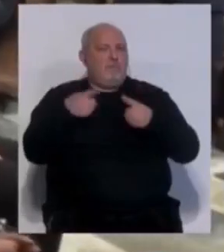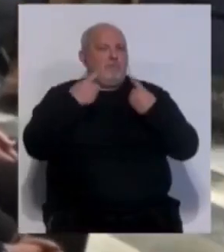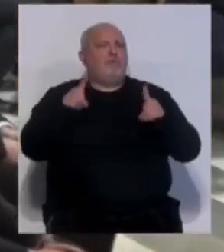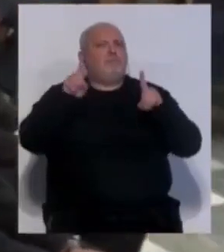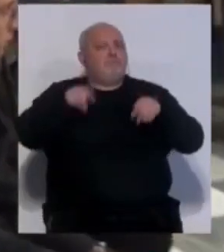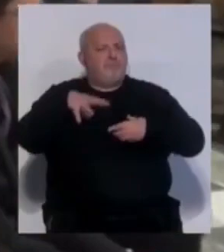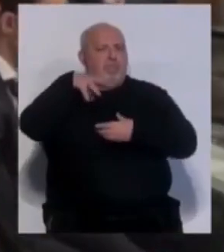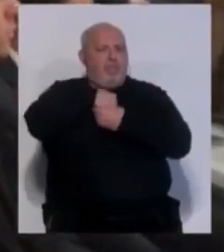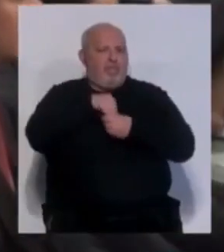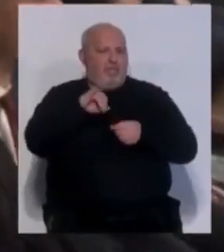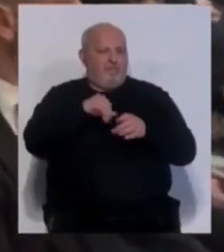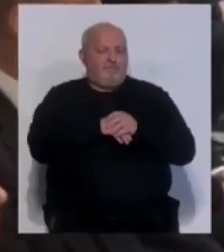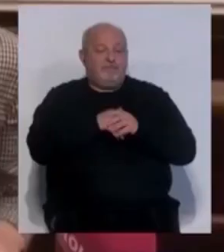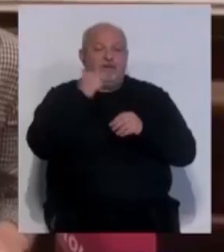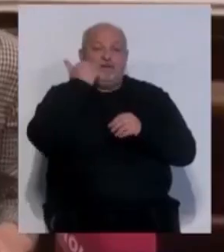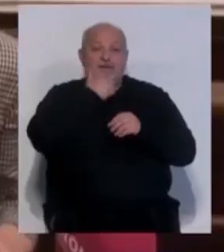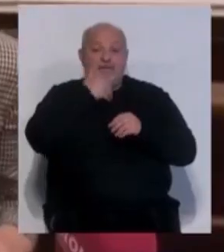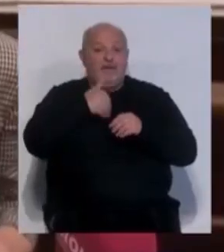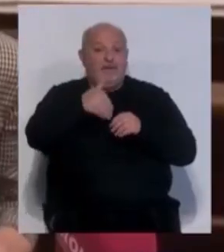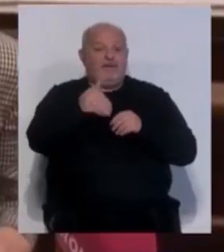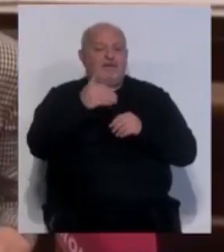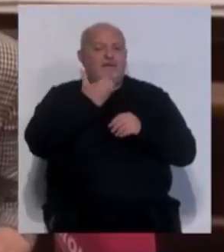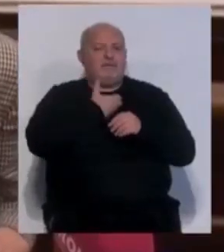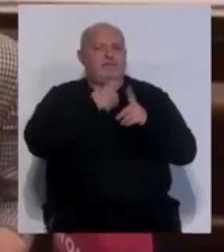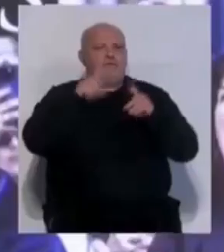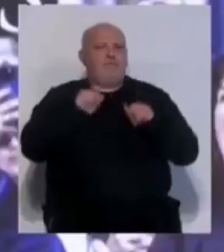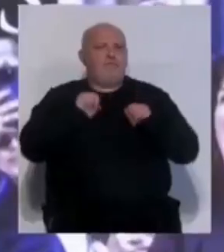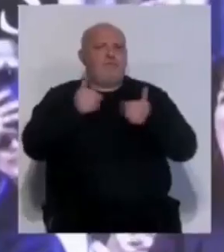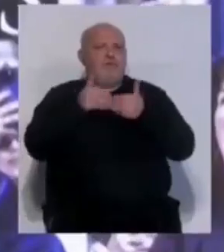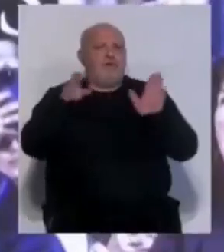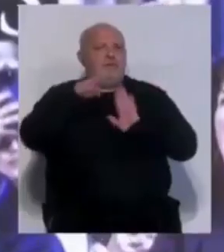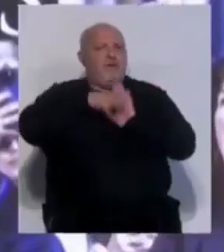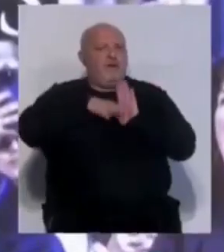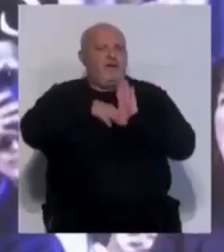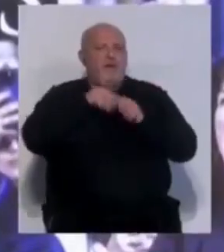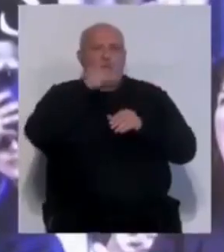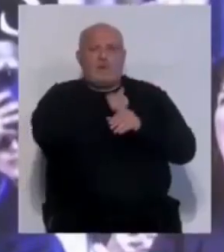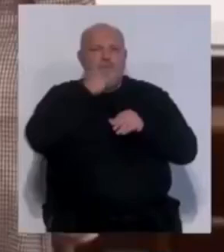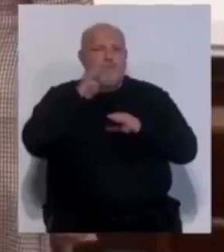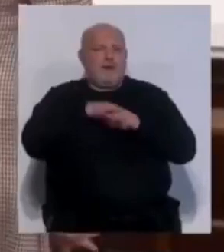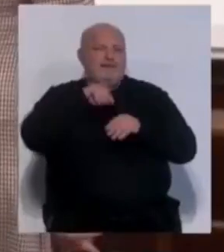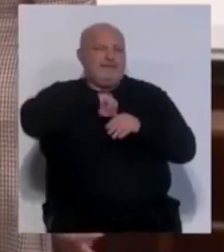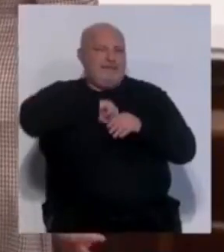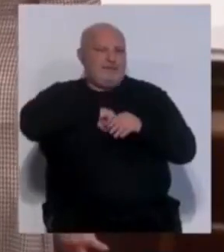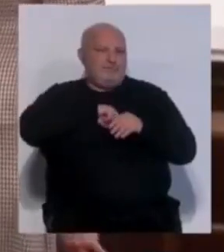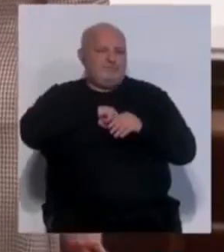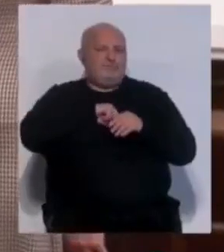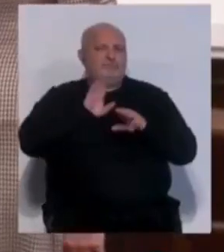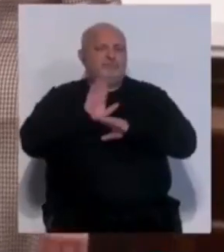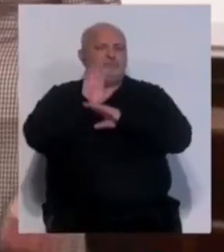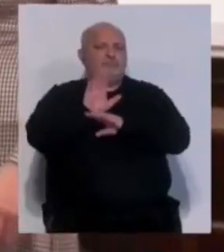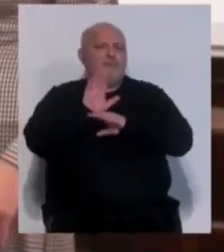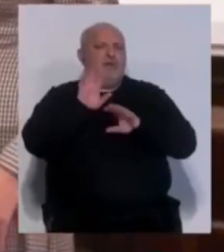también estará presente. Este sábado, el Ayuntamiento de Cádiz también iniciará el programa de actos de Cuaresma para los Sentidos, con la